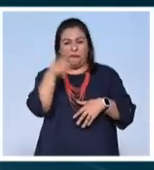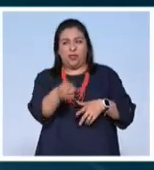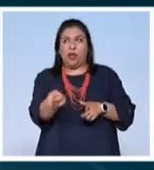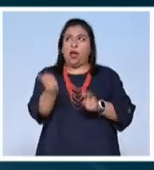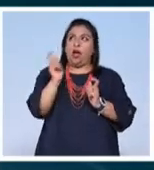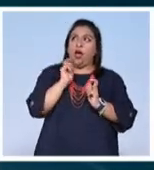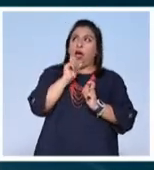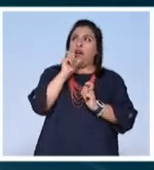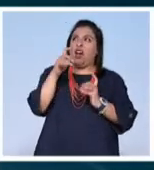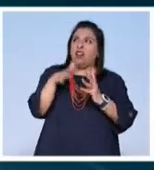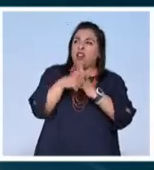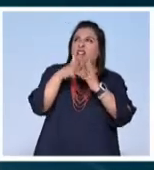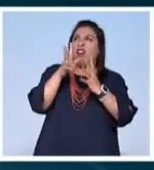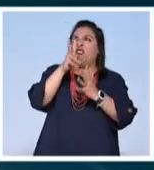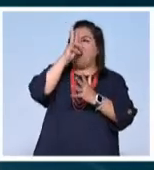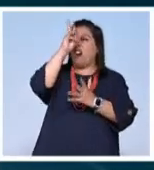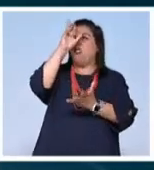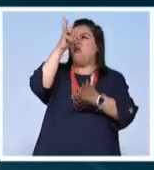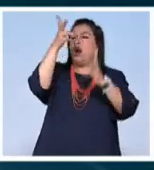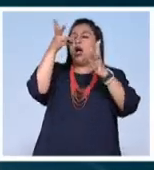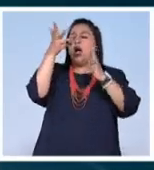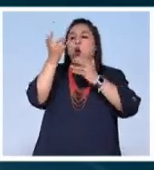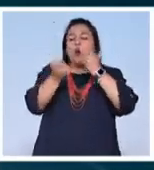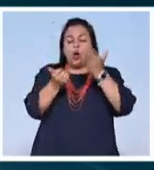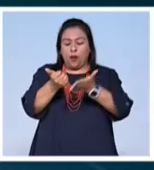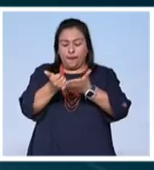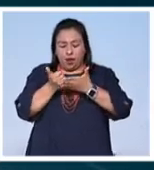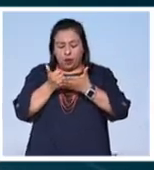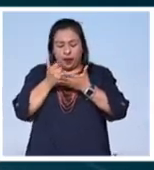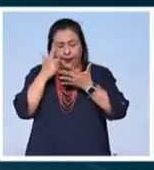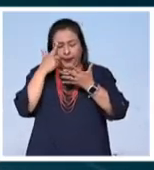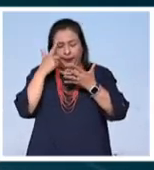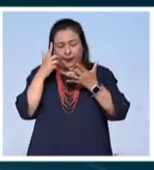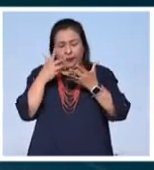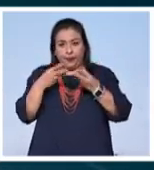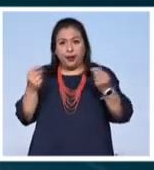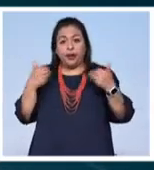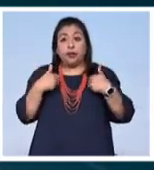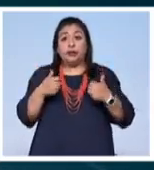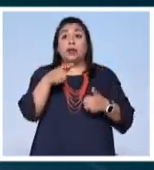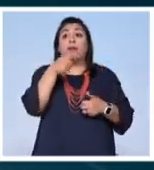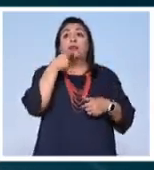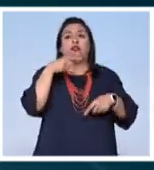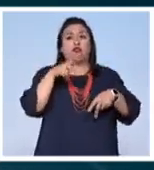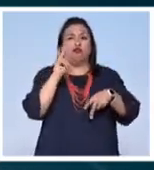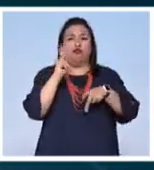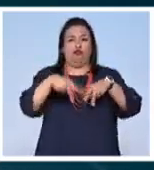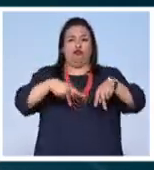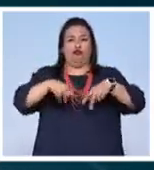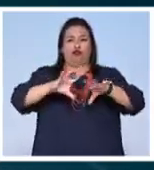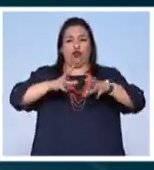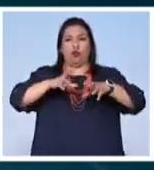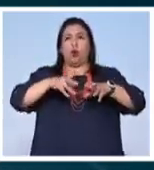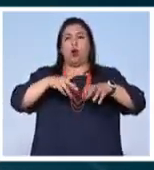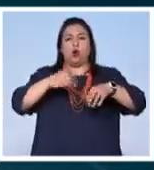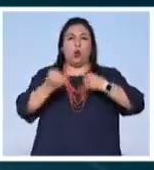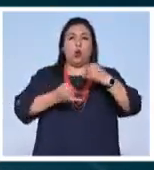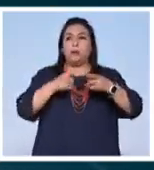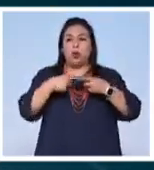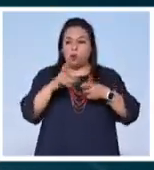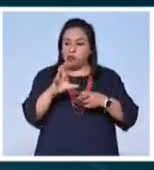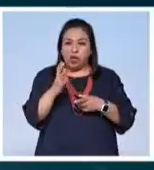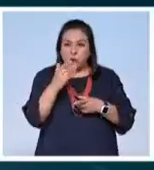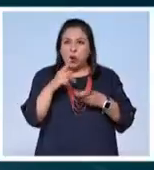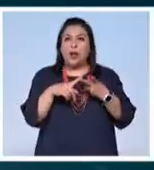en términos de guerra, violencia y crisis. Niños jugando fútbol pero sin balón, matatena con